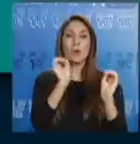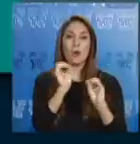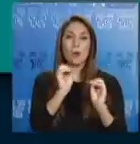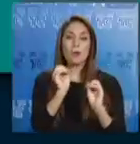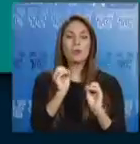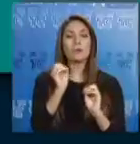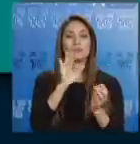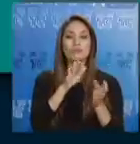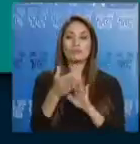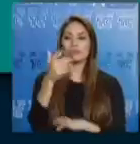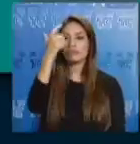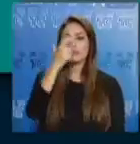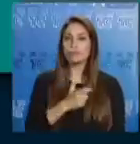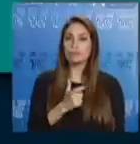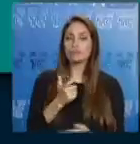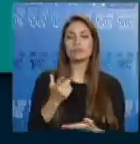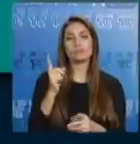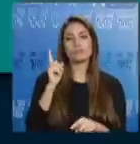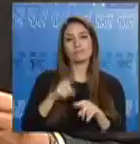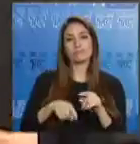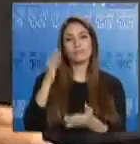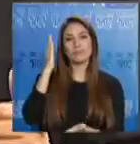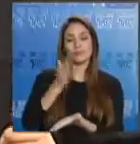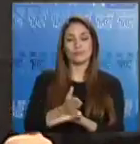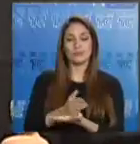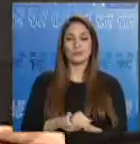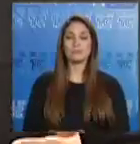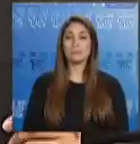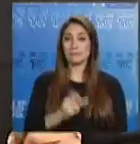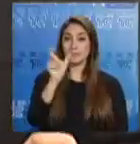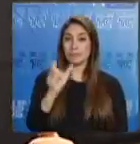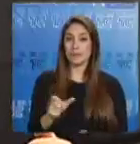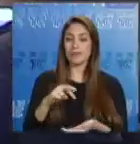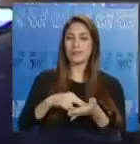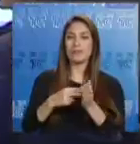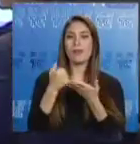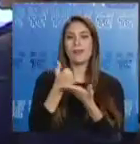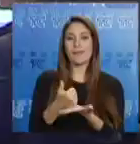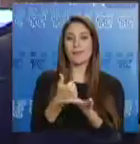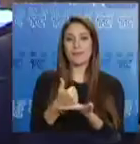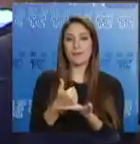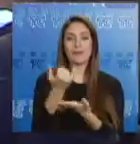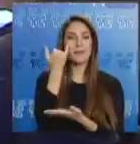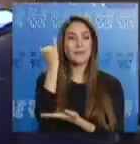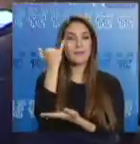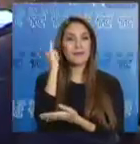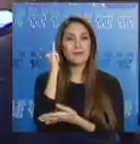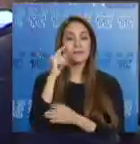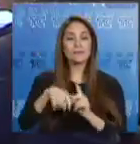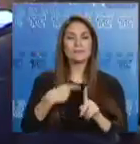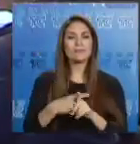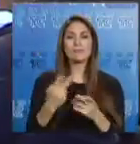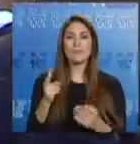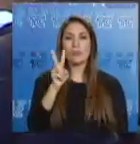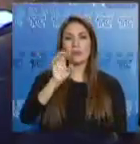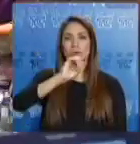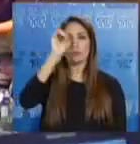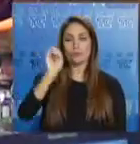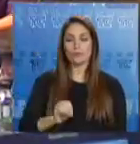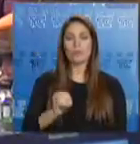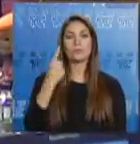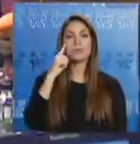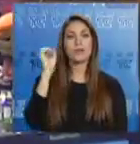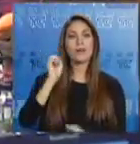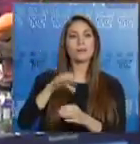produjera la muerte de su titular. Estas medidas benefician al trabajador, no lo perjudican. La cesantía venía financiándose con el 2% del aporte